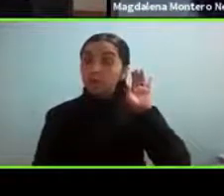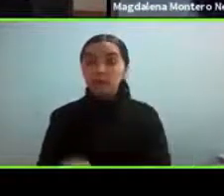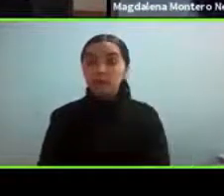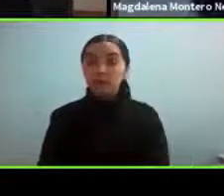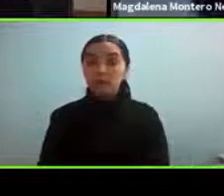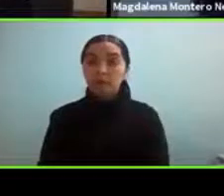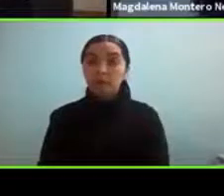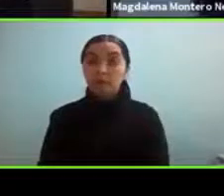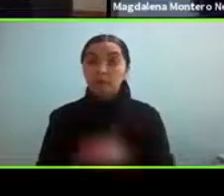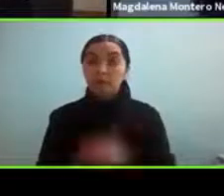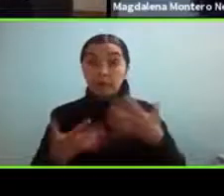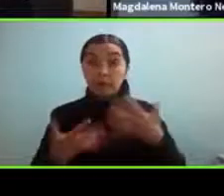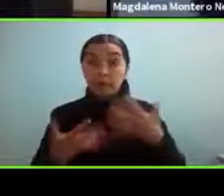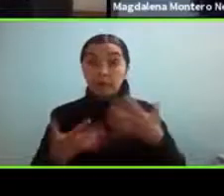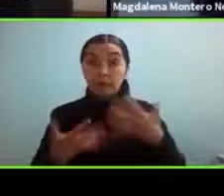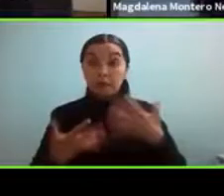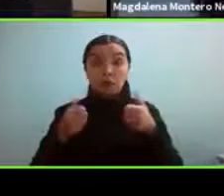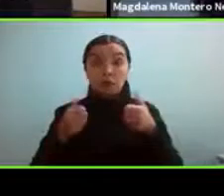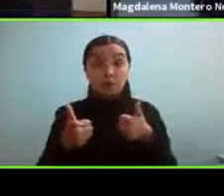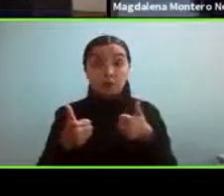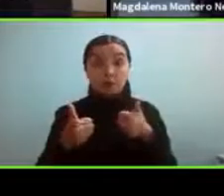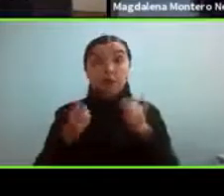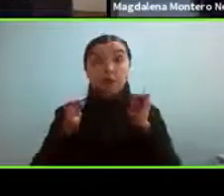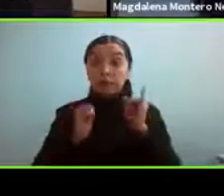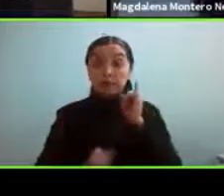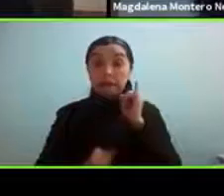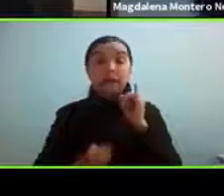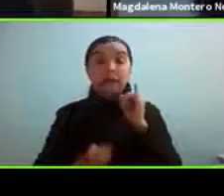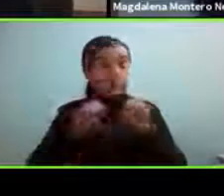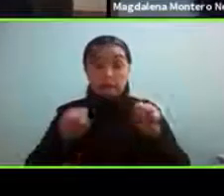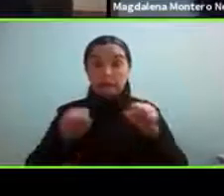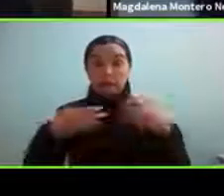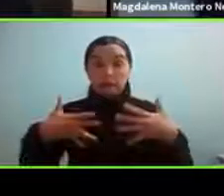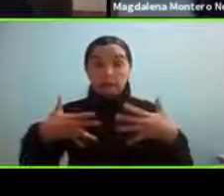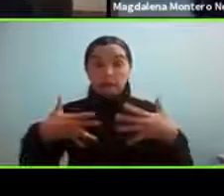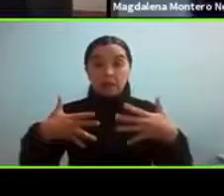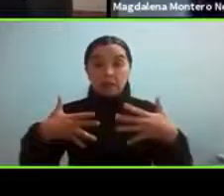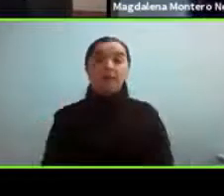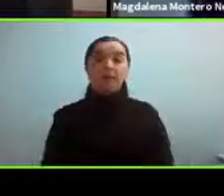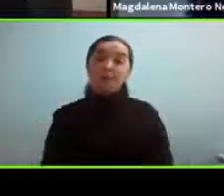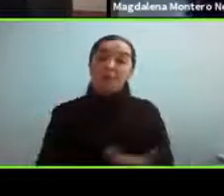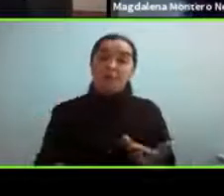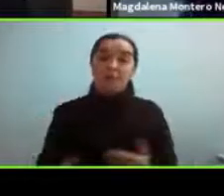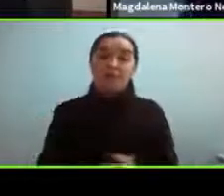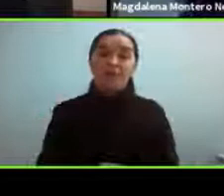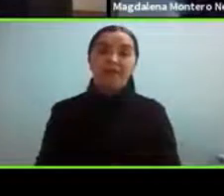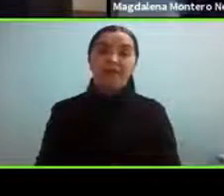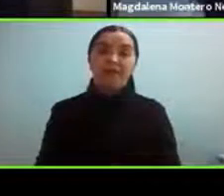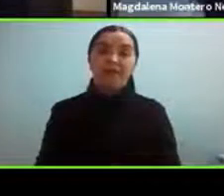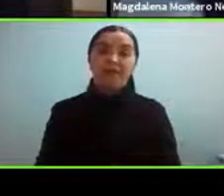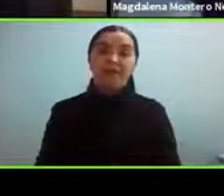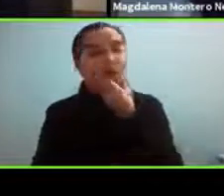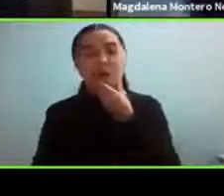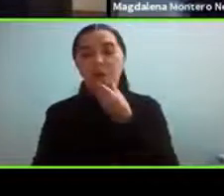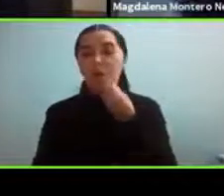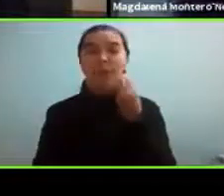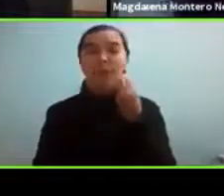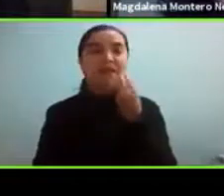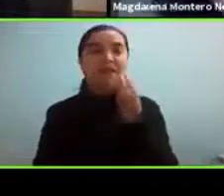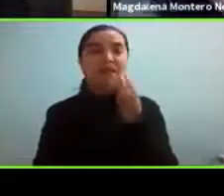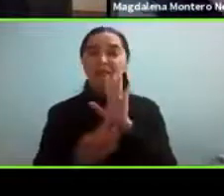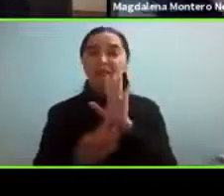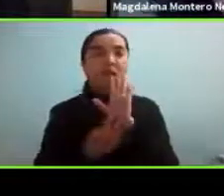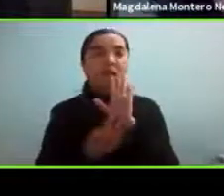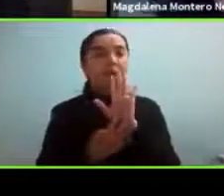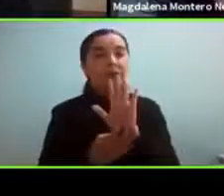¿listo? ¿estamos? listo estamos bueno qué preciosa presentación y qué